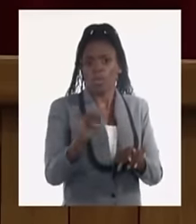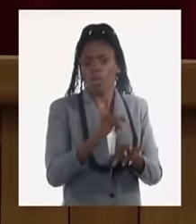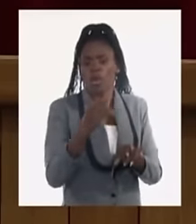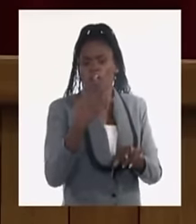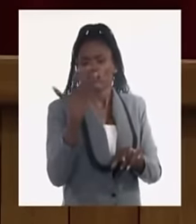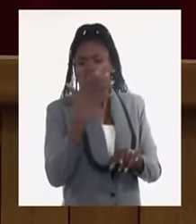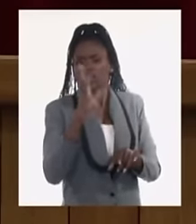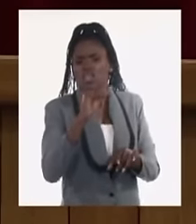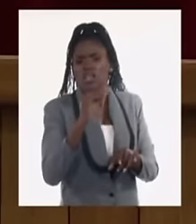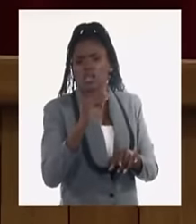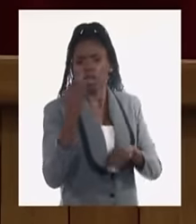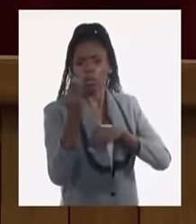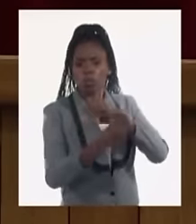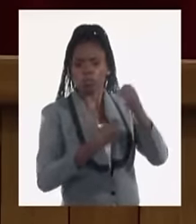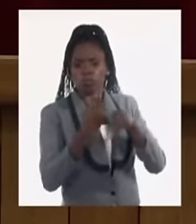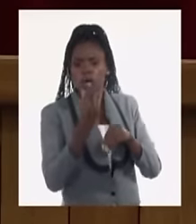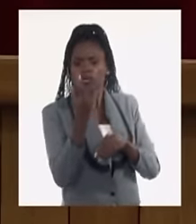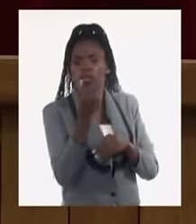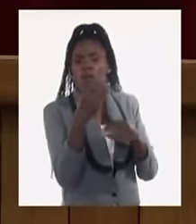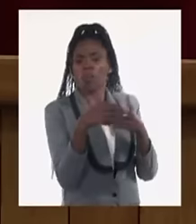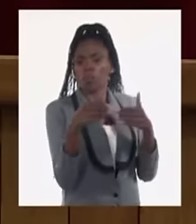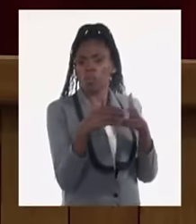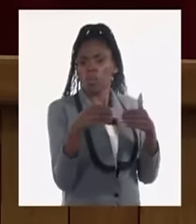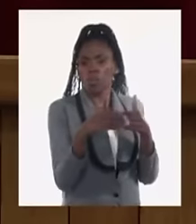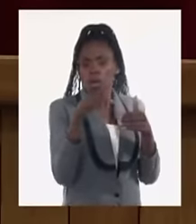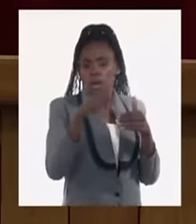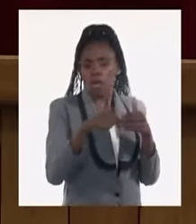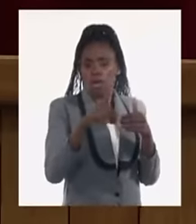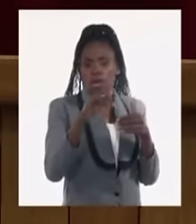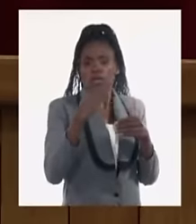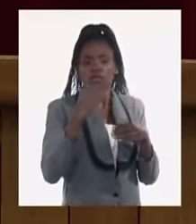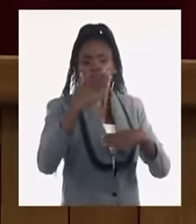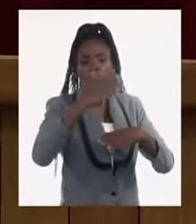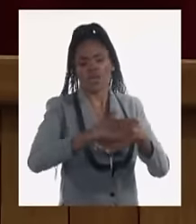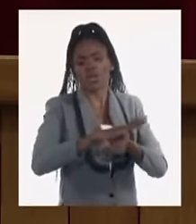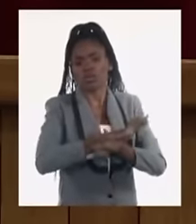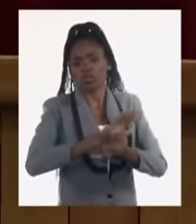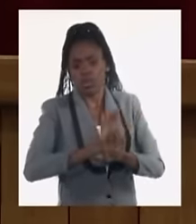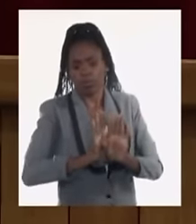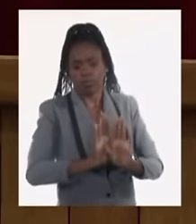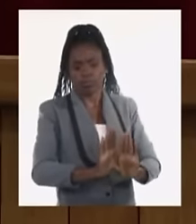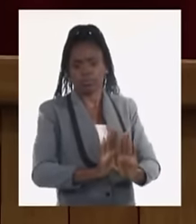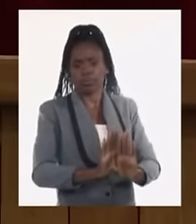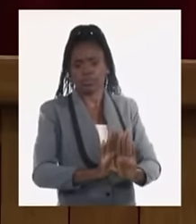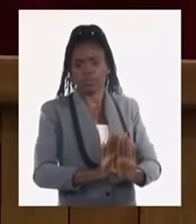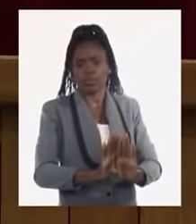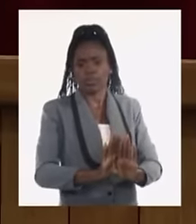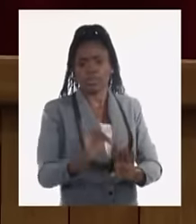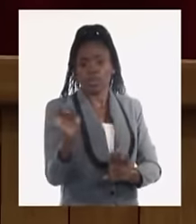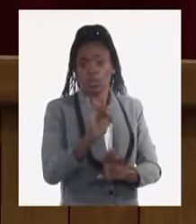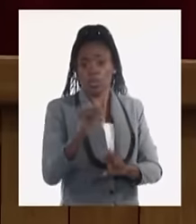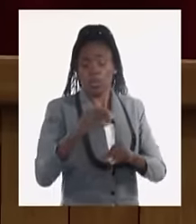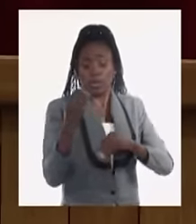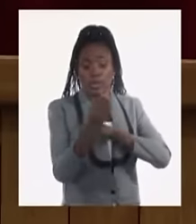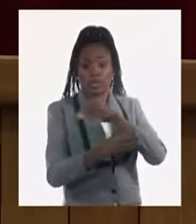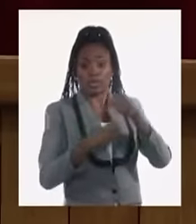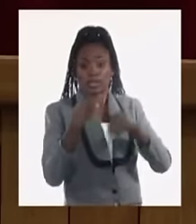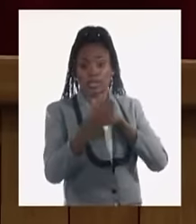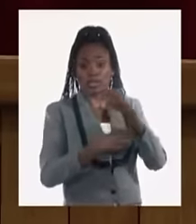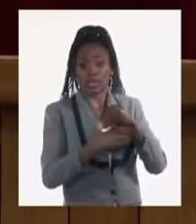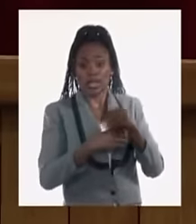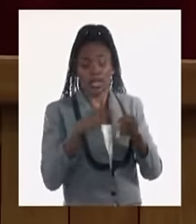cambio que va a regir en este país. Eso hay que detenerlo. Y además, esa tasa de cambio, que es totalmente